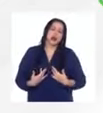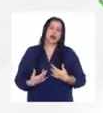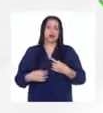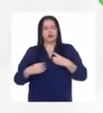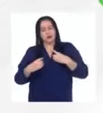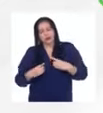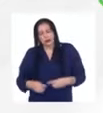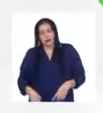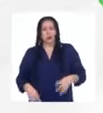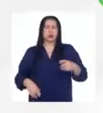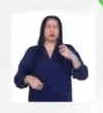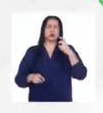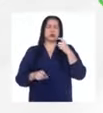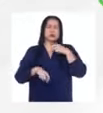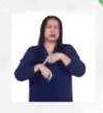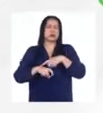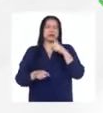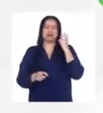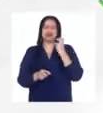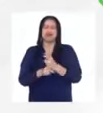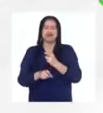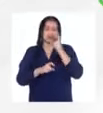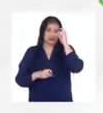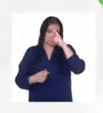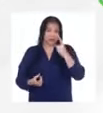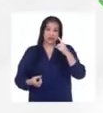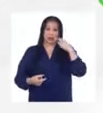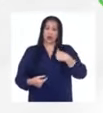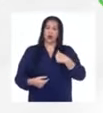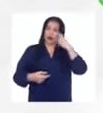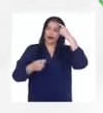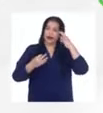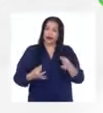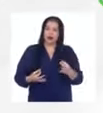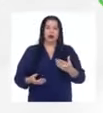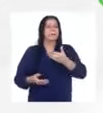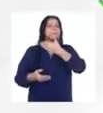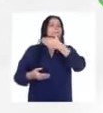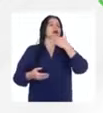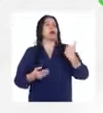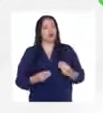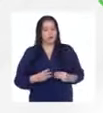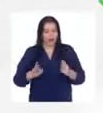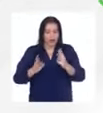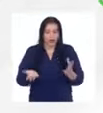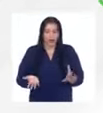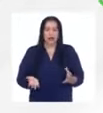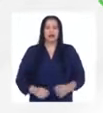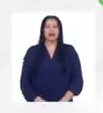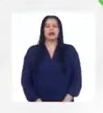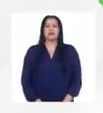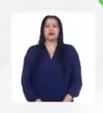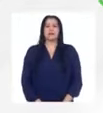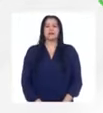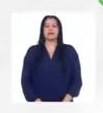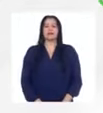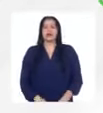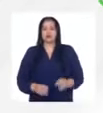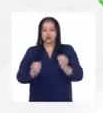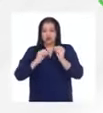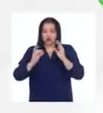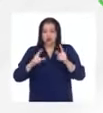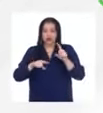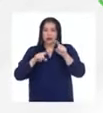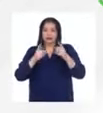complicada creo también que la mejor una de las mejores maneras de salir de de esas